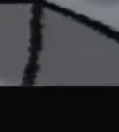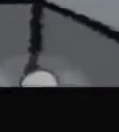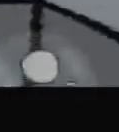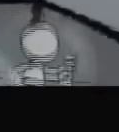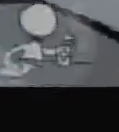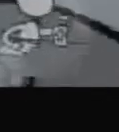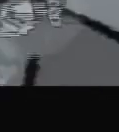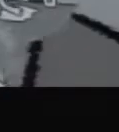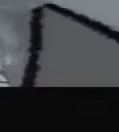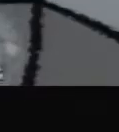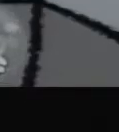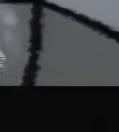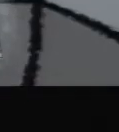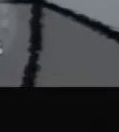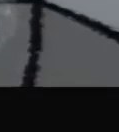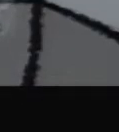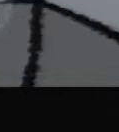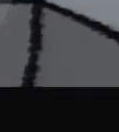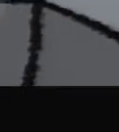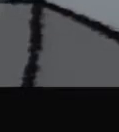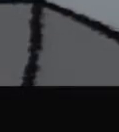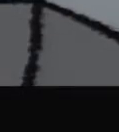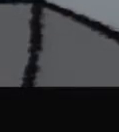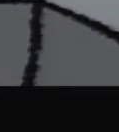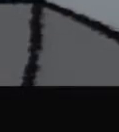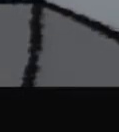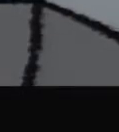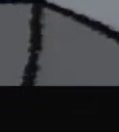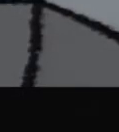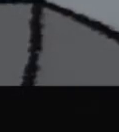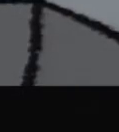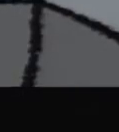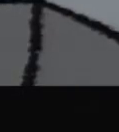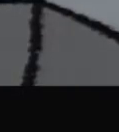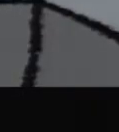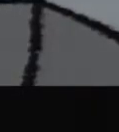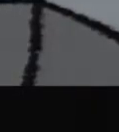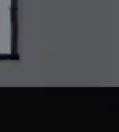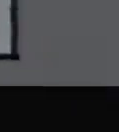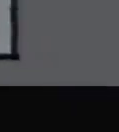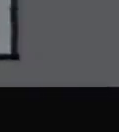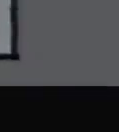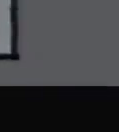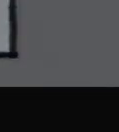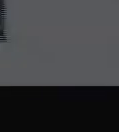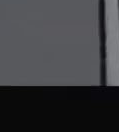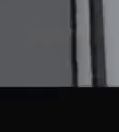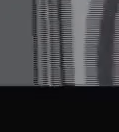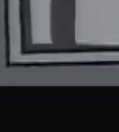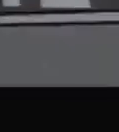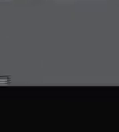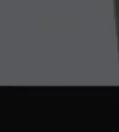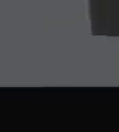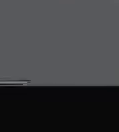consciente. Uno a uno evitamos más contagio y de pronto nos protegemos de la pandemia.